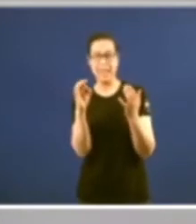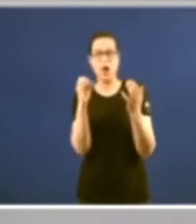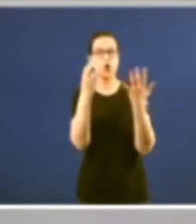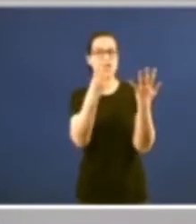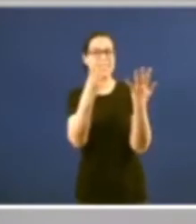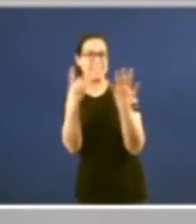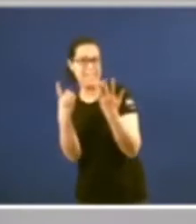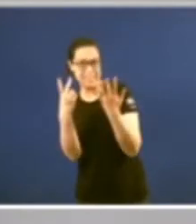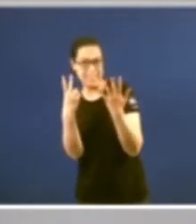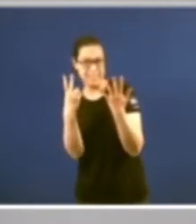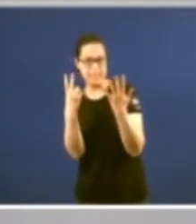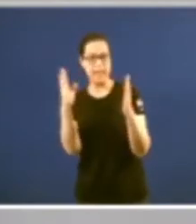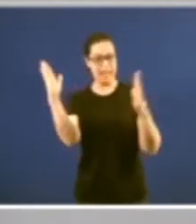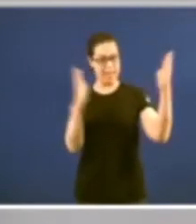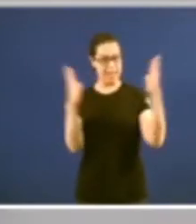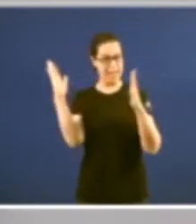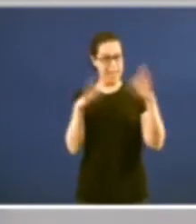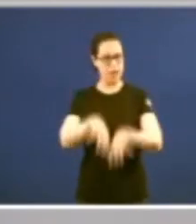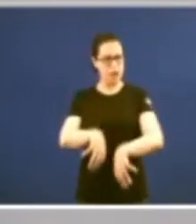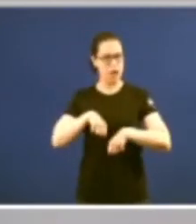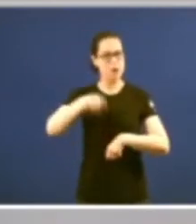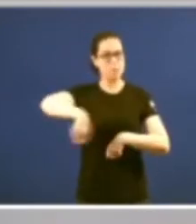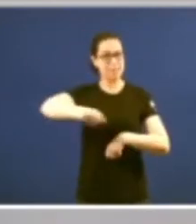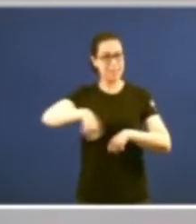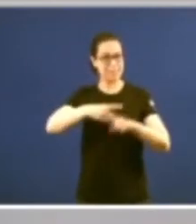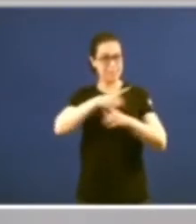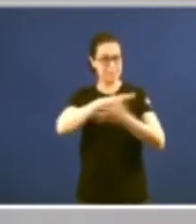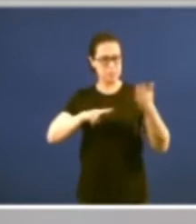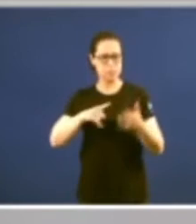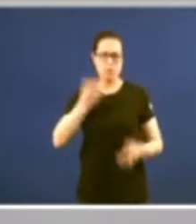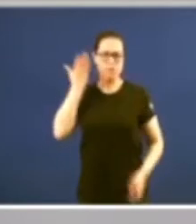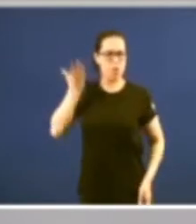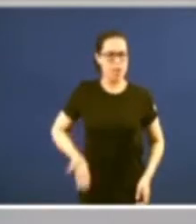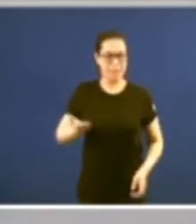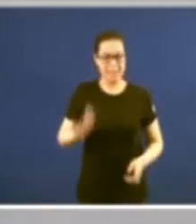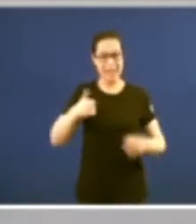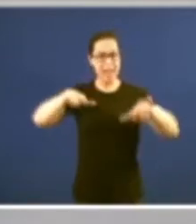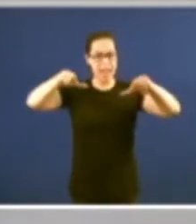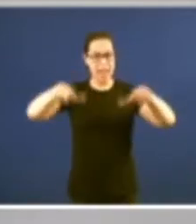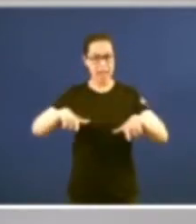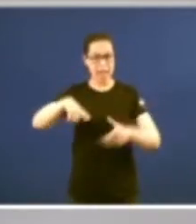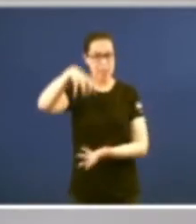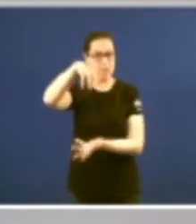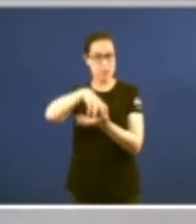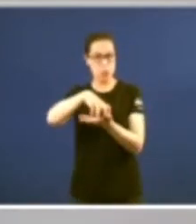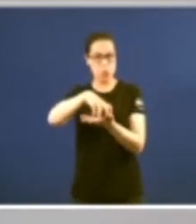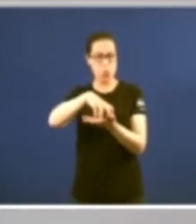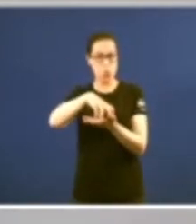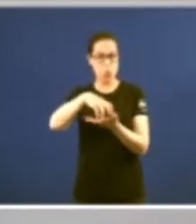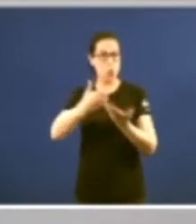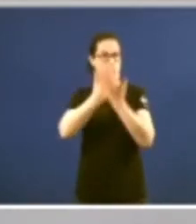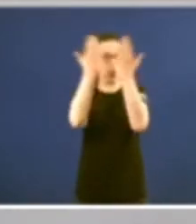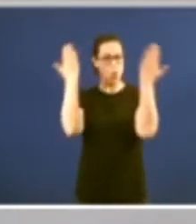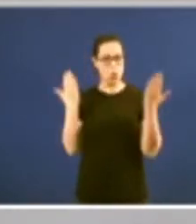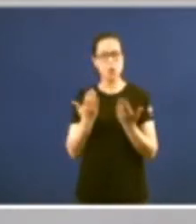en donde desarrolla una labor fundamental este propio edificio que en definitiva tras un